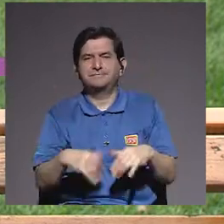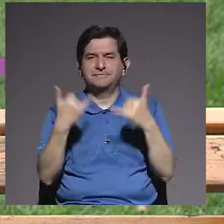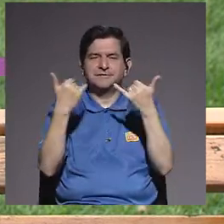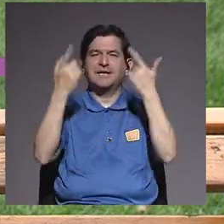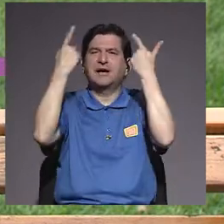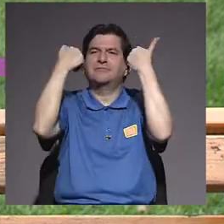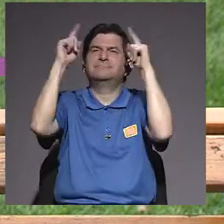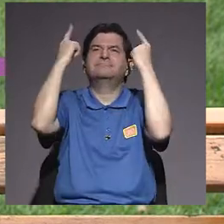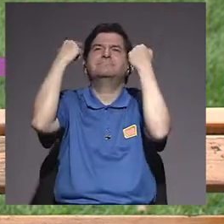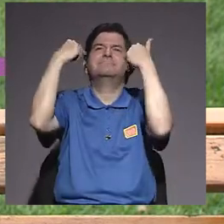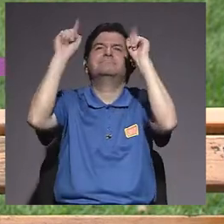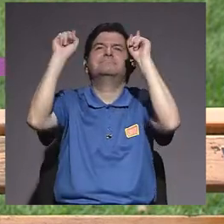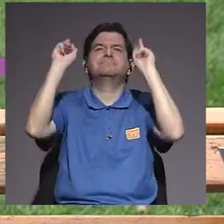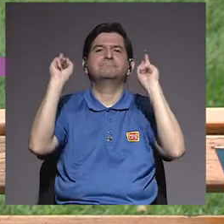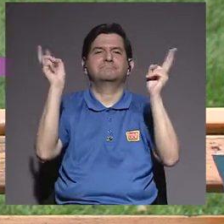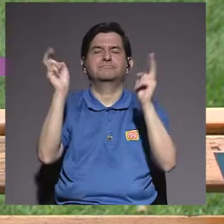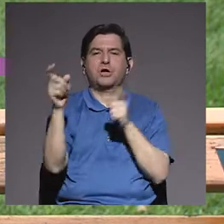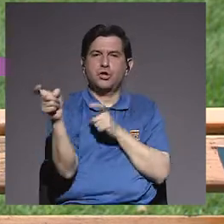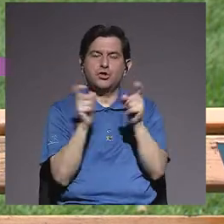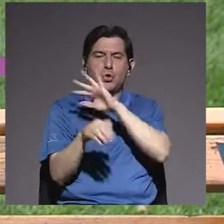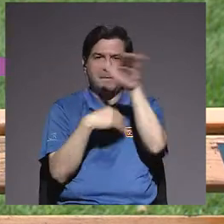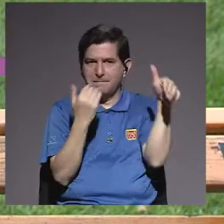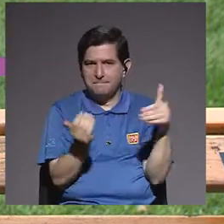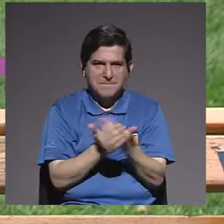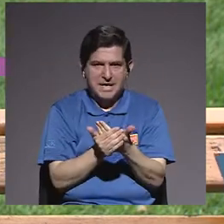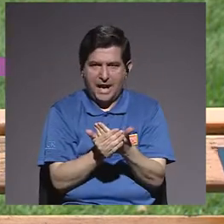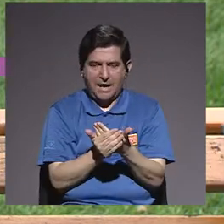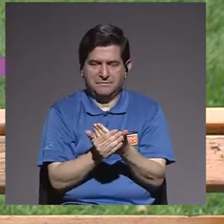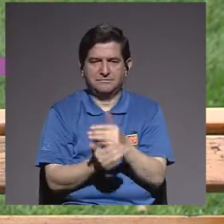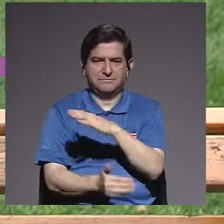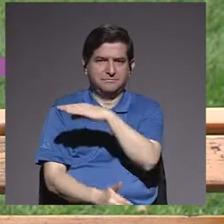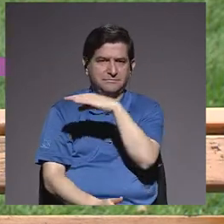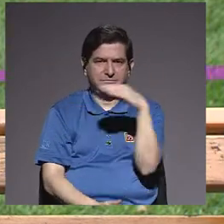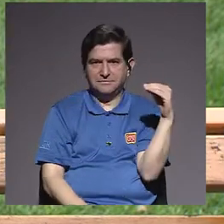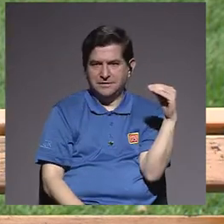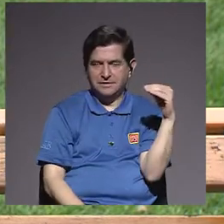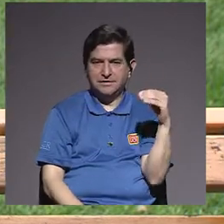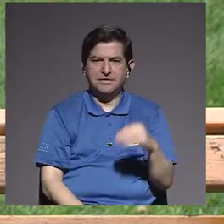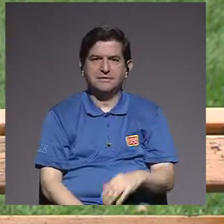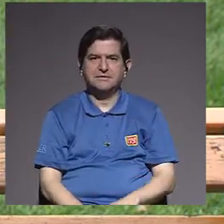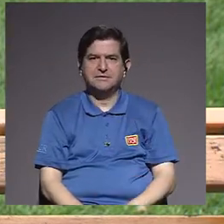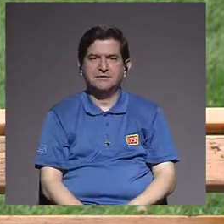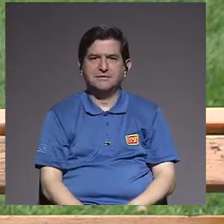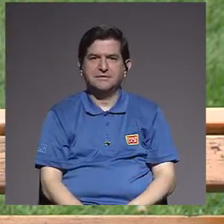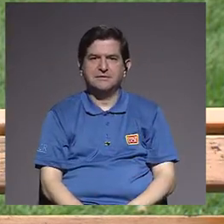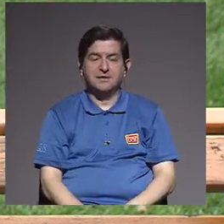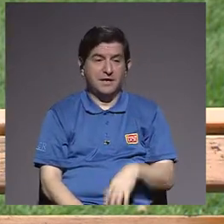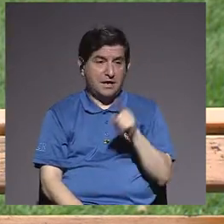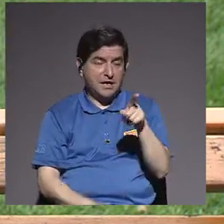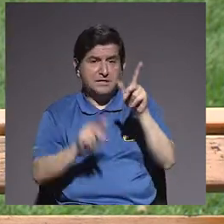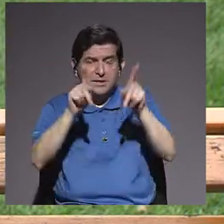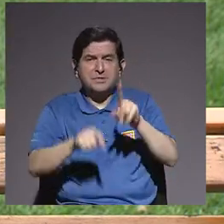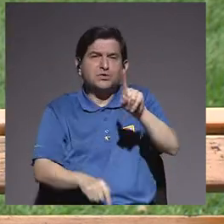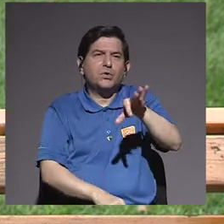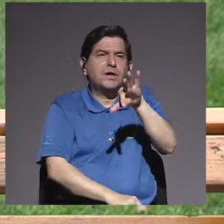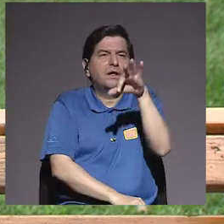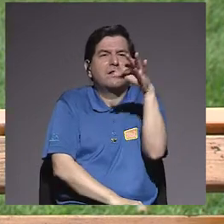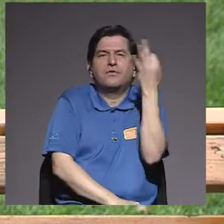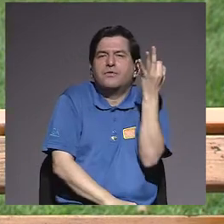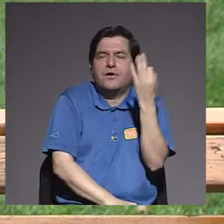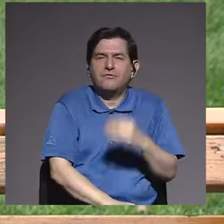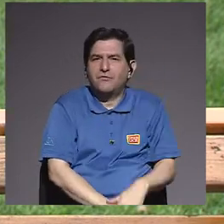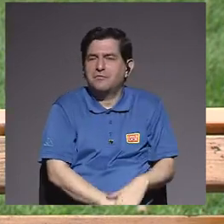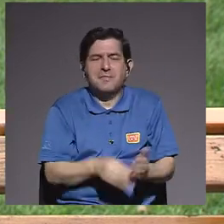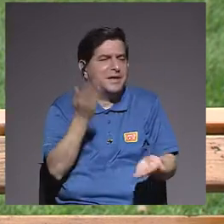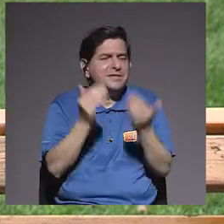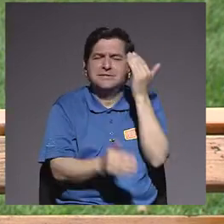realizada, que domina todo y que va de alguna manera